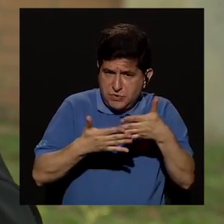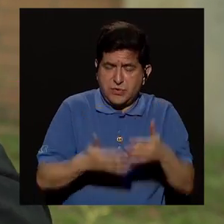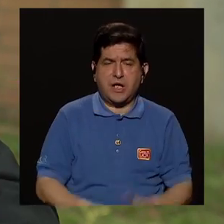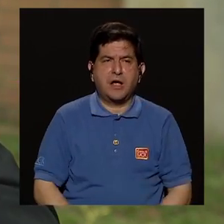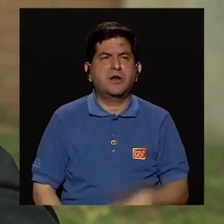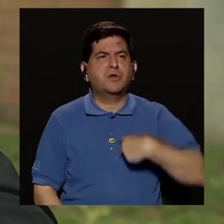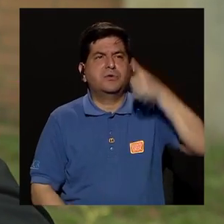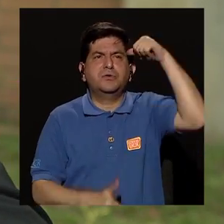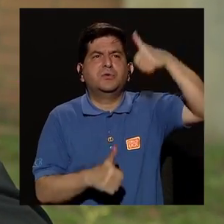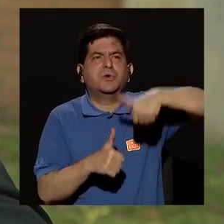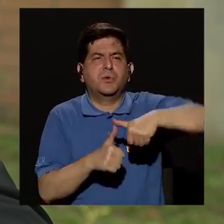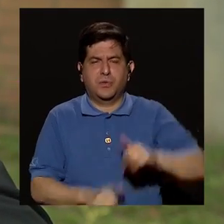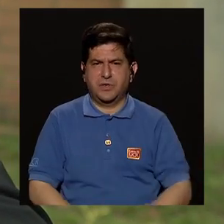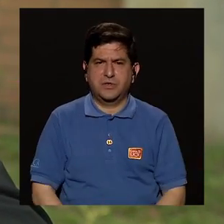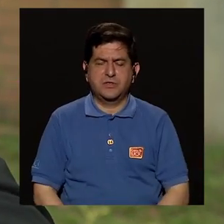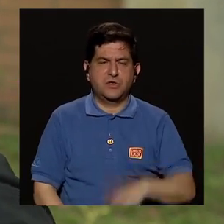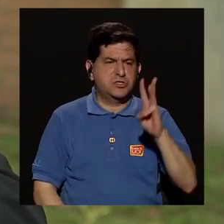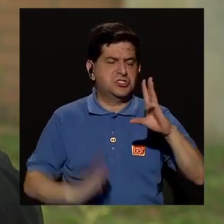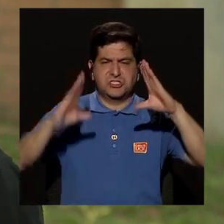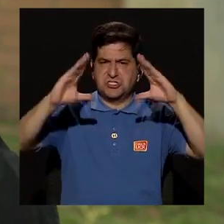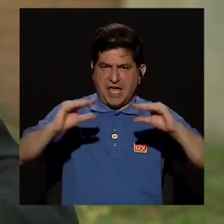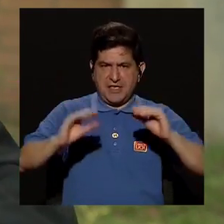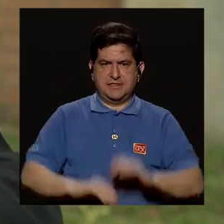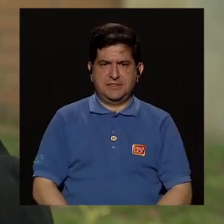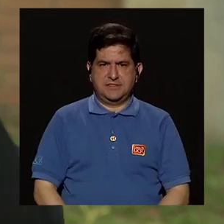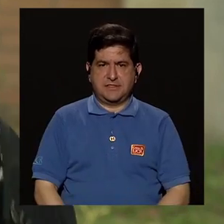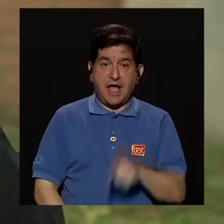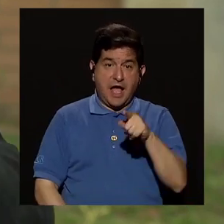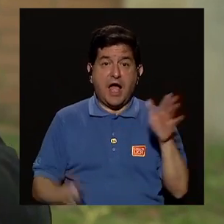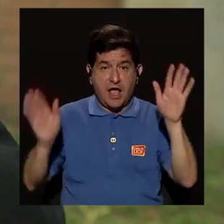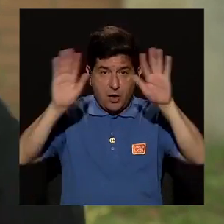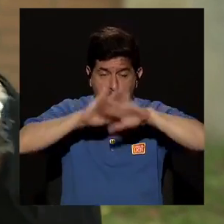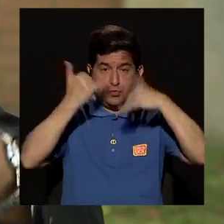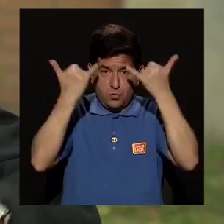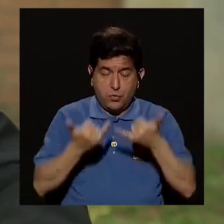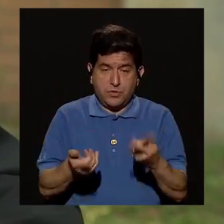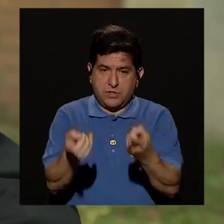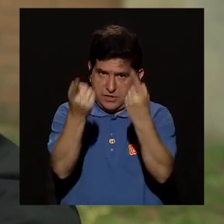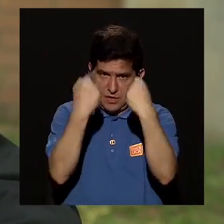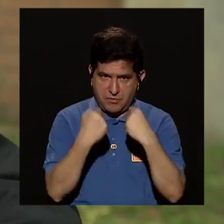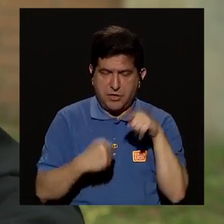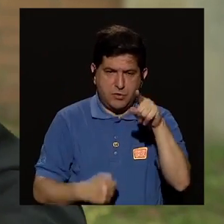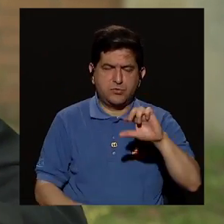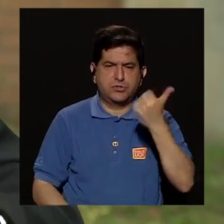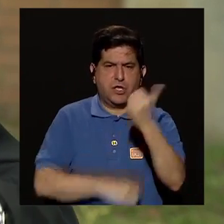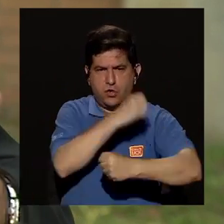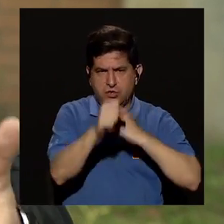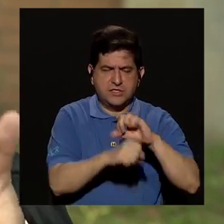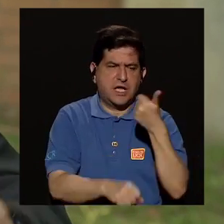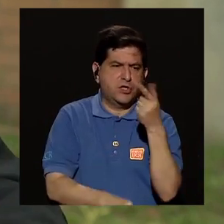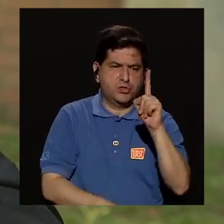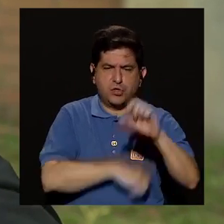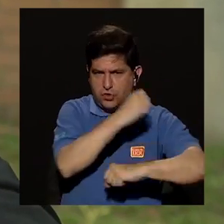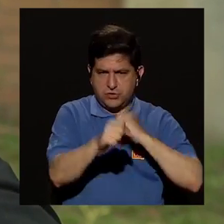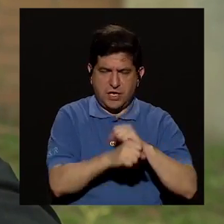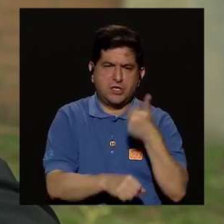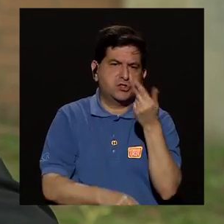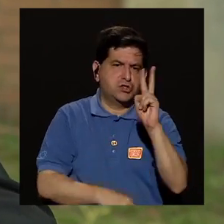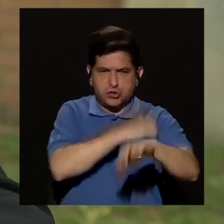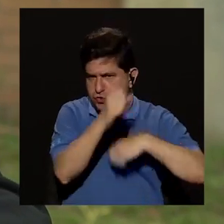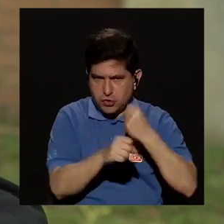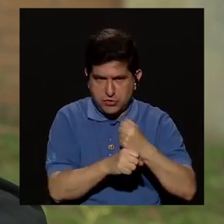por ejemplo, recuerdo yo, a las 6 de la tarde, se ponía oscuro y usted ya iba para adentro cuando tenía 10 años, 11 años, 12 años.